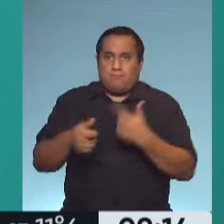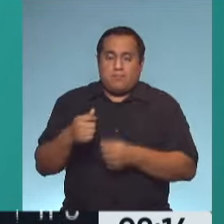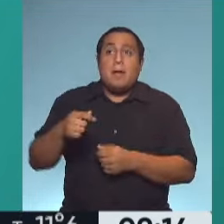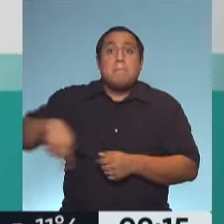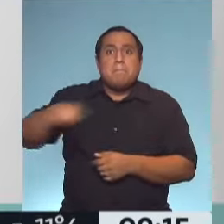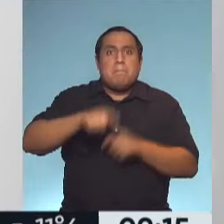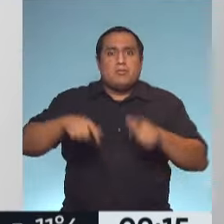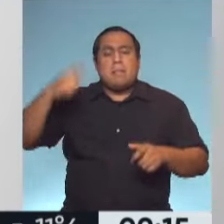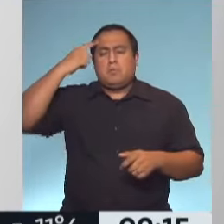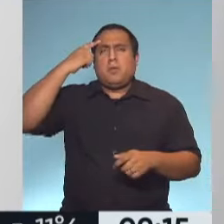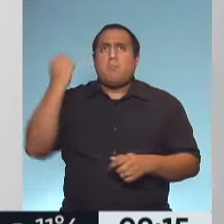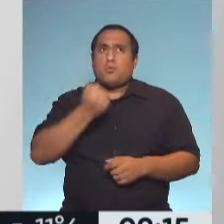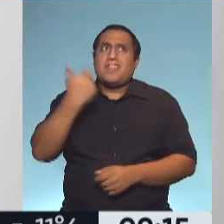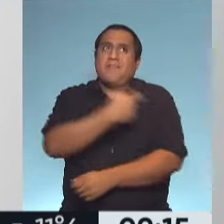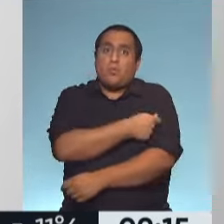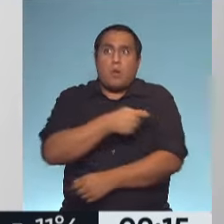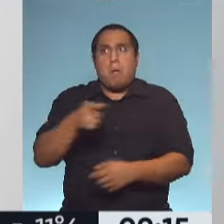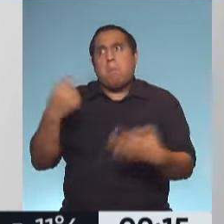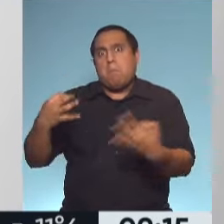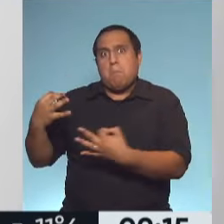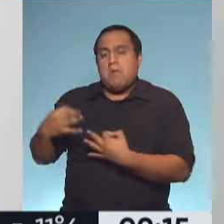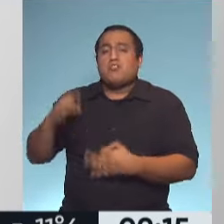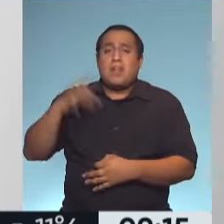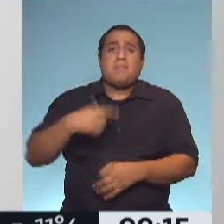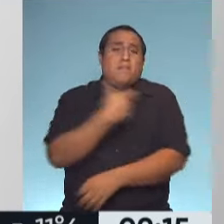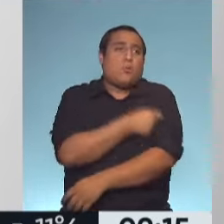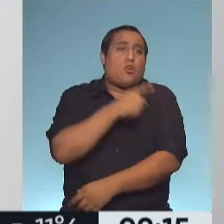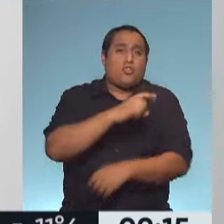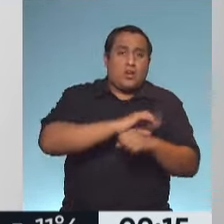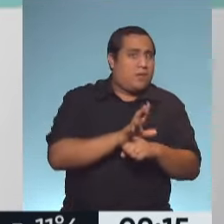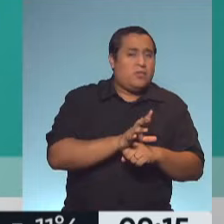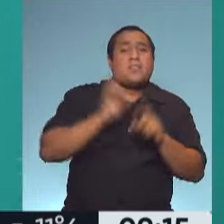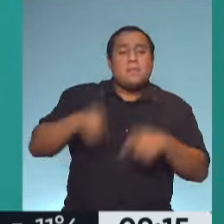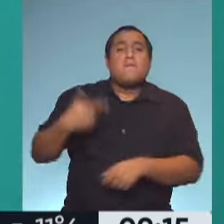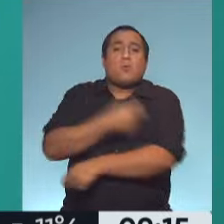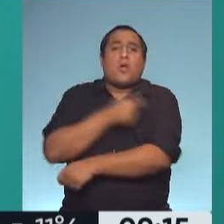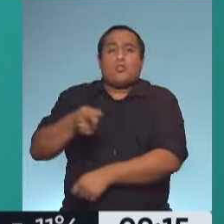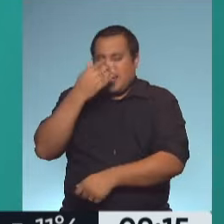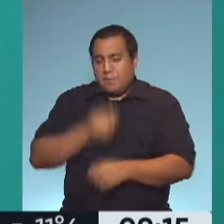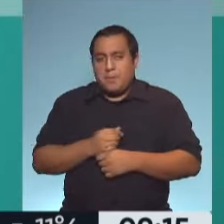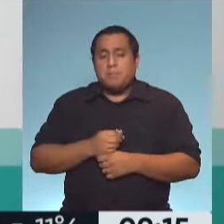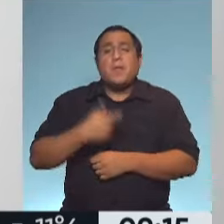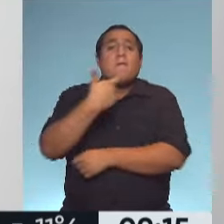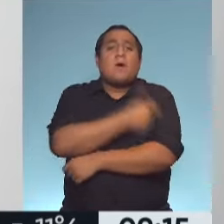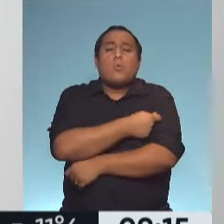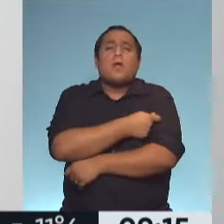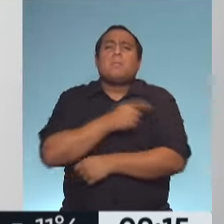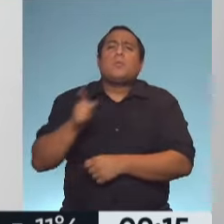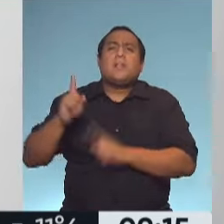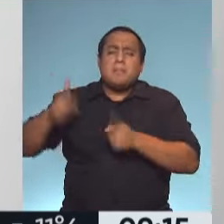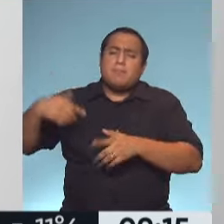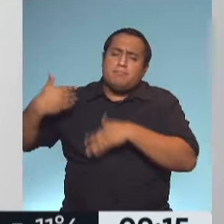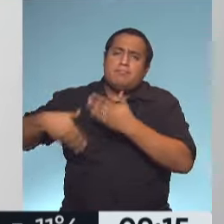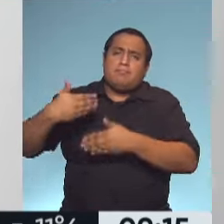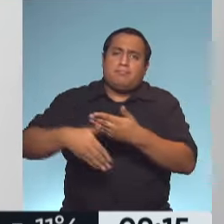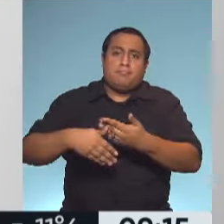de la importancia de incorporar las vacunas, no solo la de COVID, sino también la antigripal. Hablando de vacunas, ustedes están desarrollando también